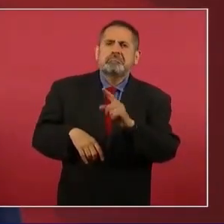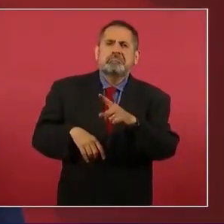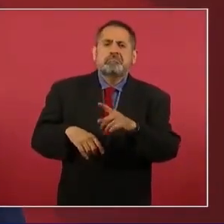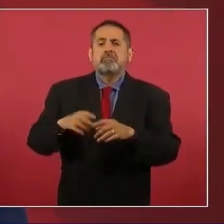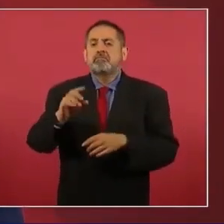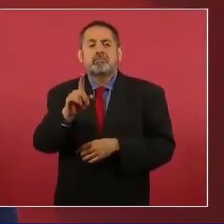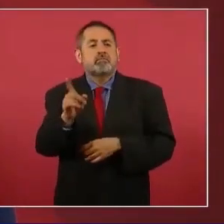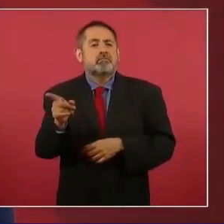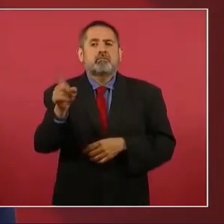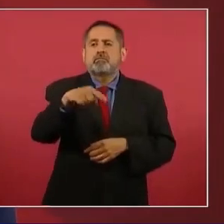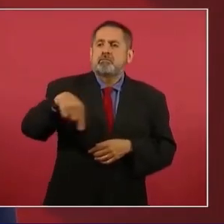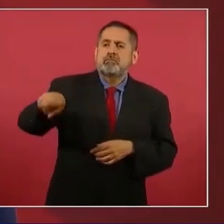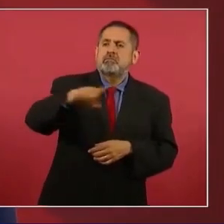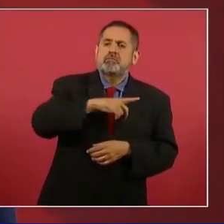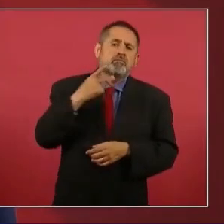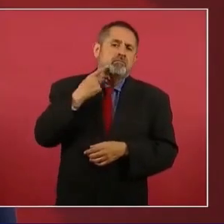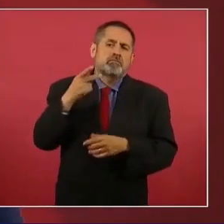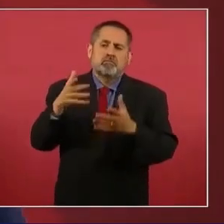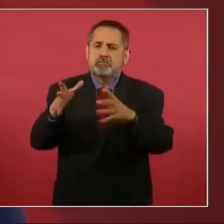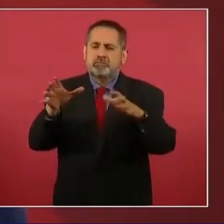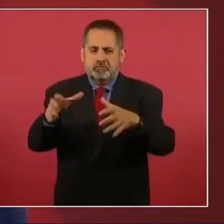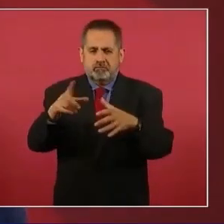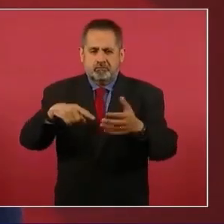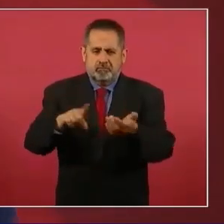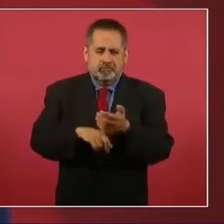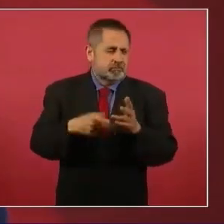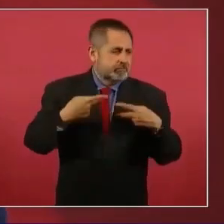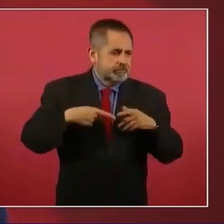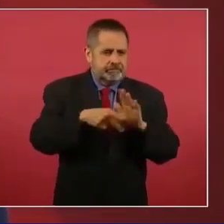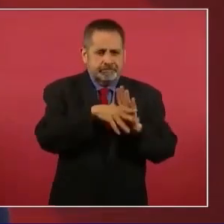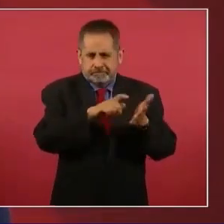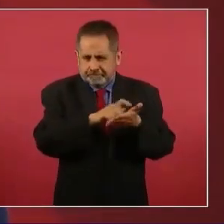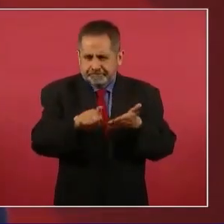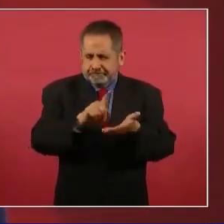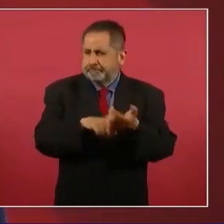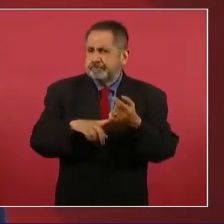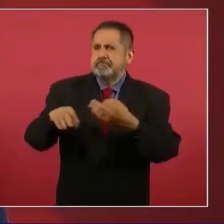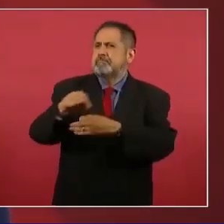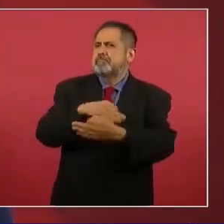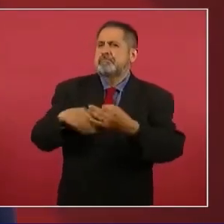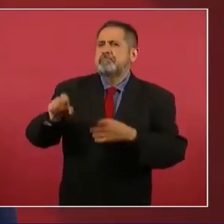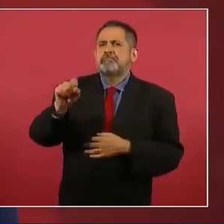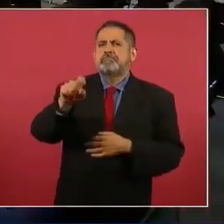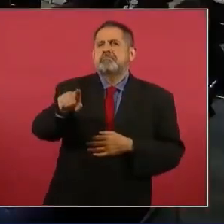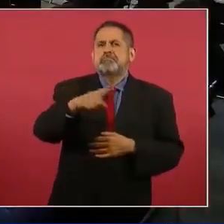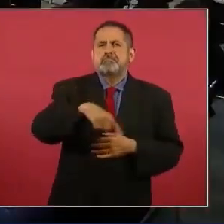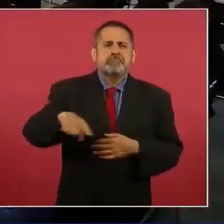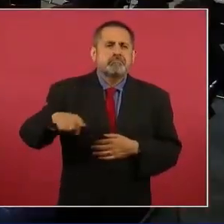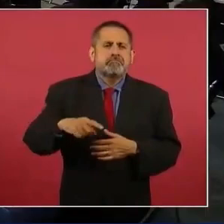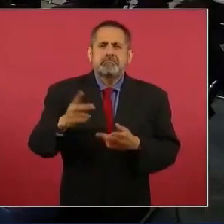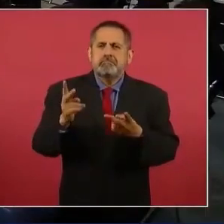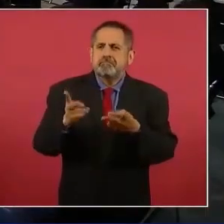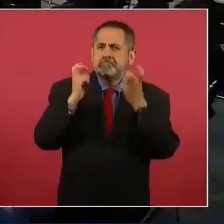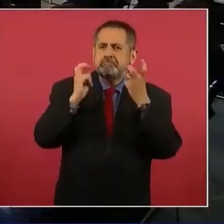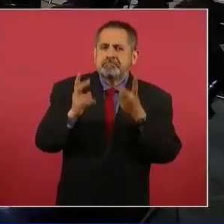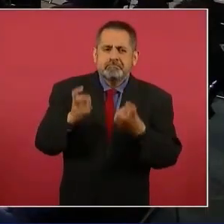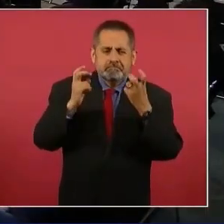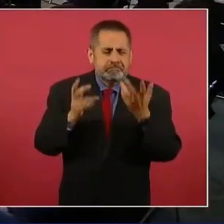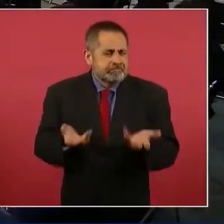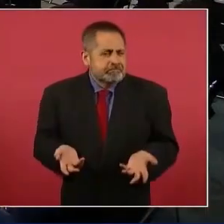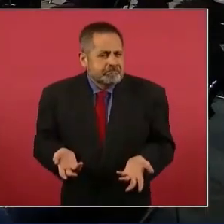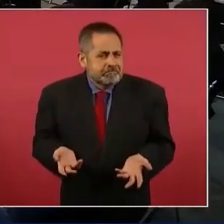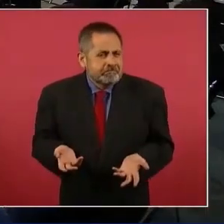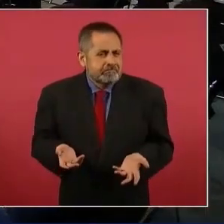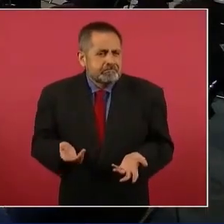clase política, para incluir también a periodistas y a intelectuales orgánicos, que tienen